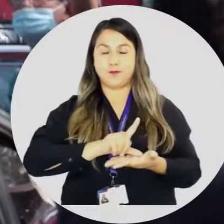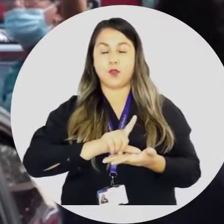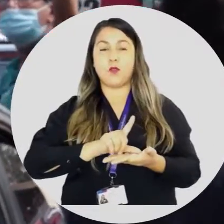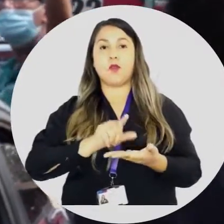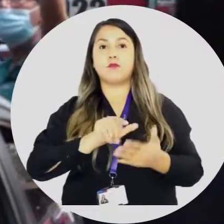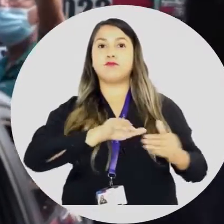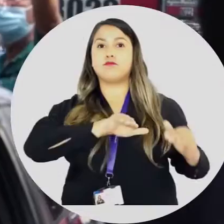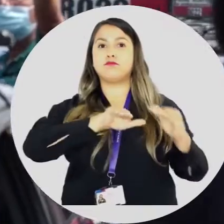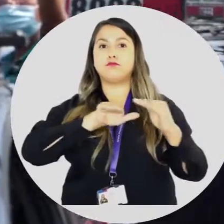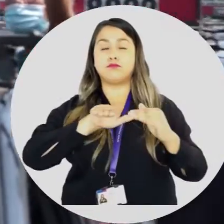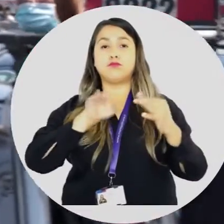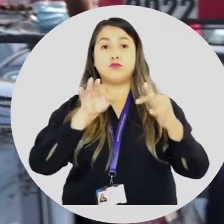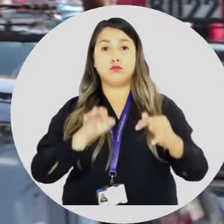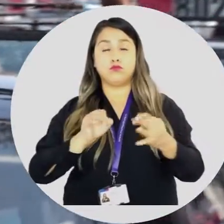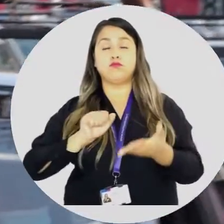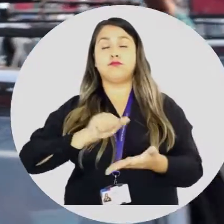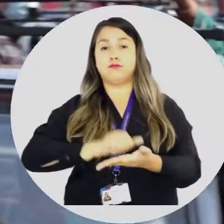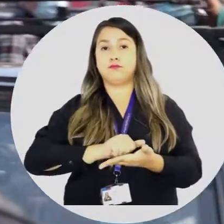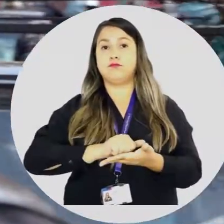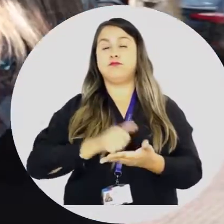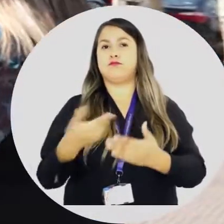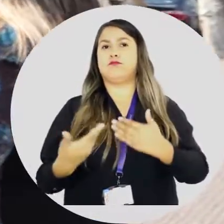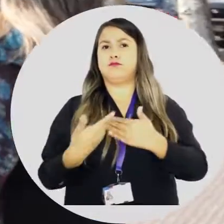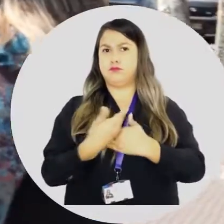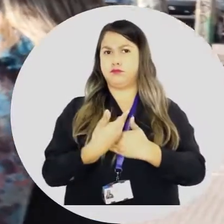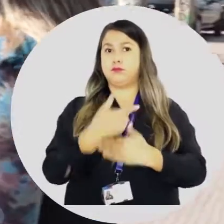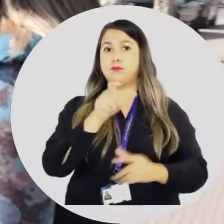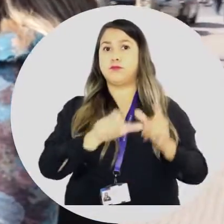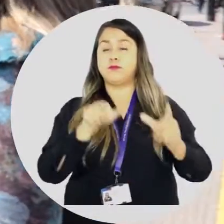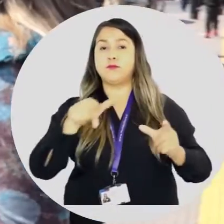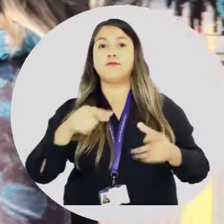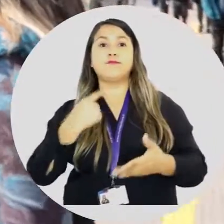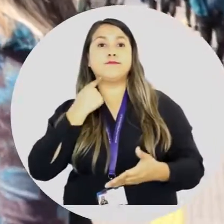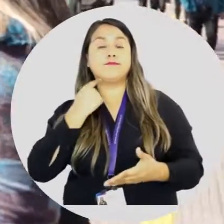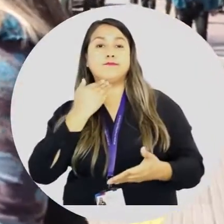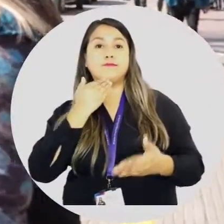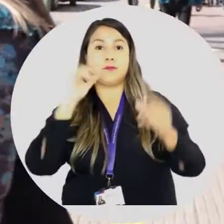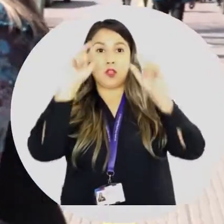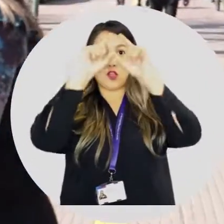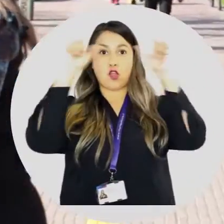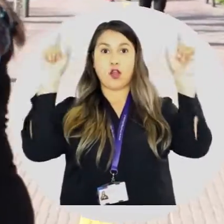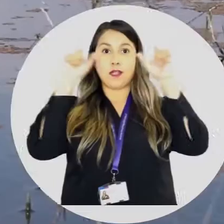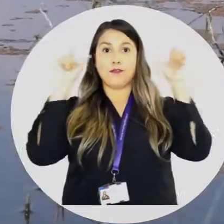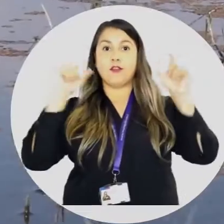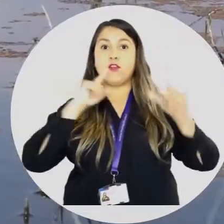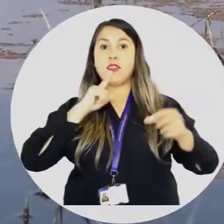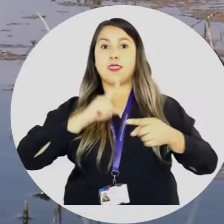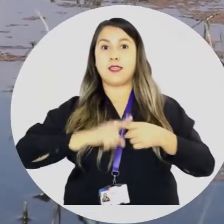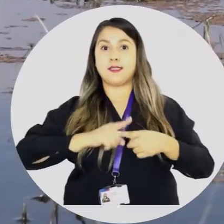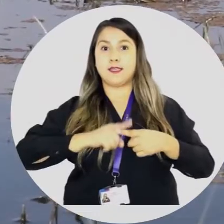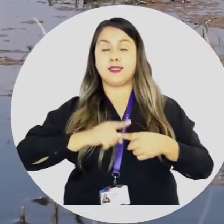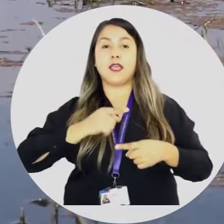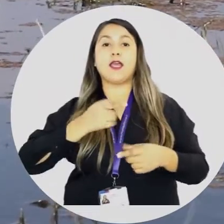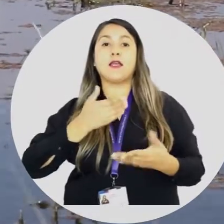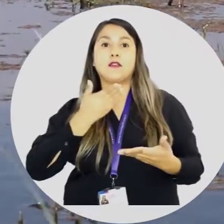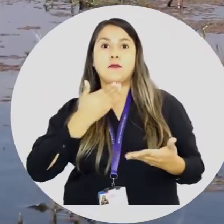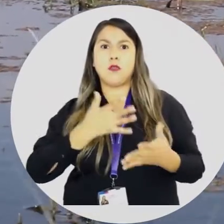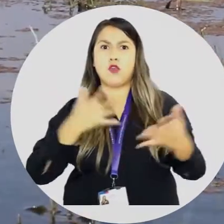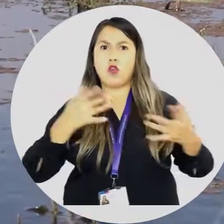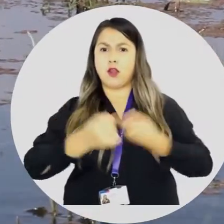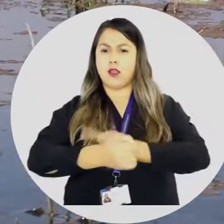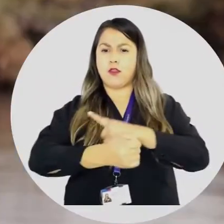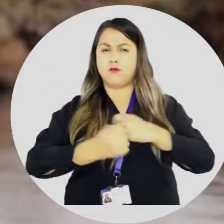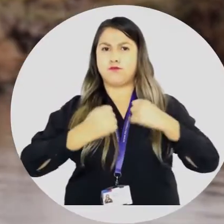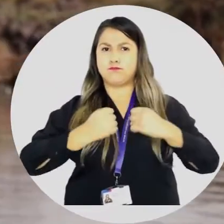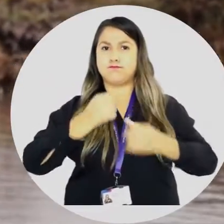Apoyamos las justas demandas de las y los quilicuranos, como la de los colectiveros y taxistas, y por supuesto, con gran